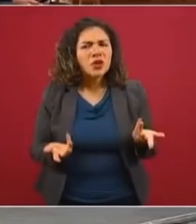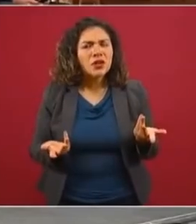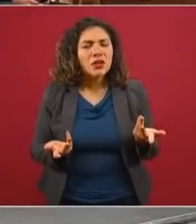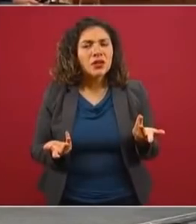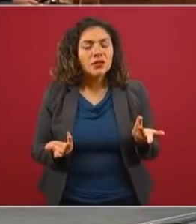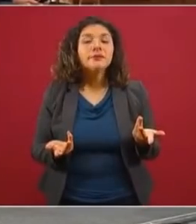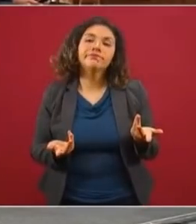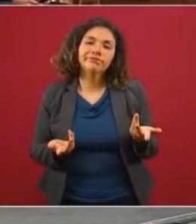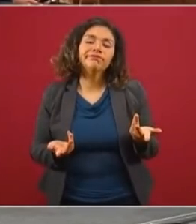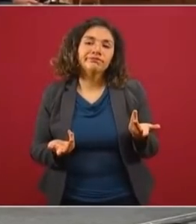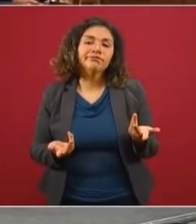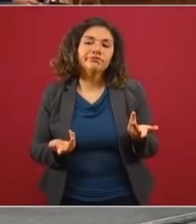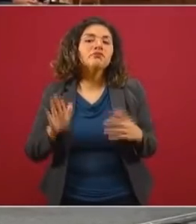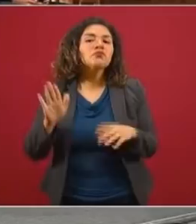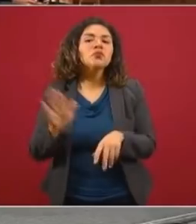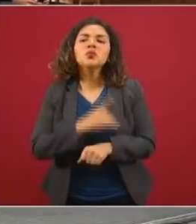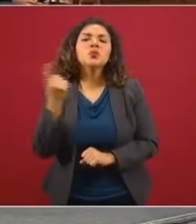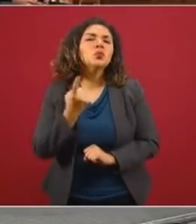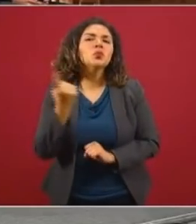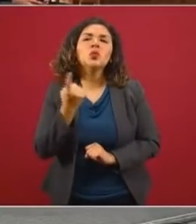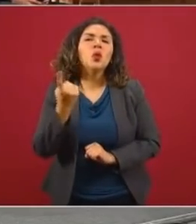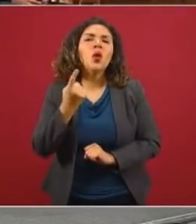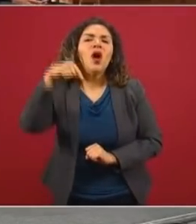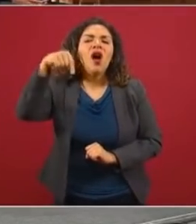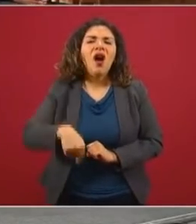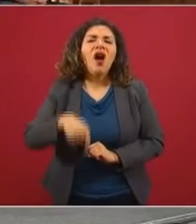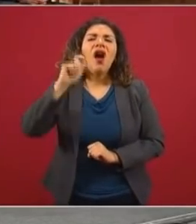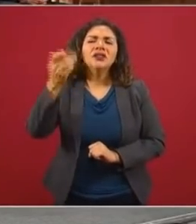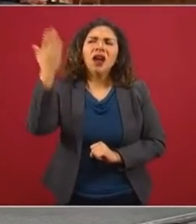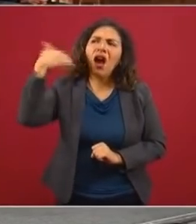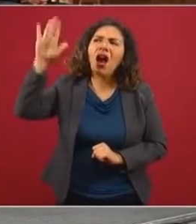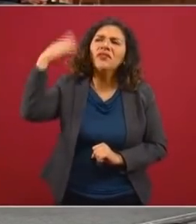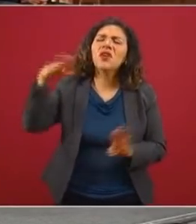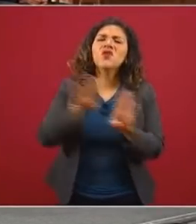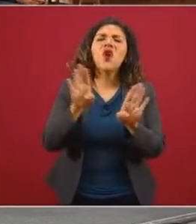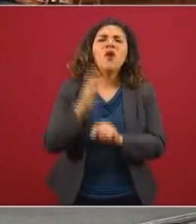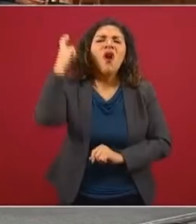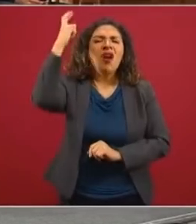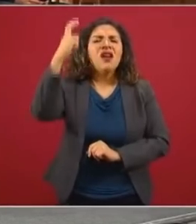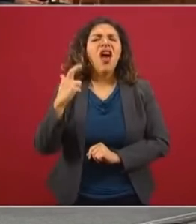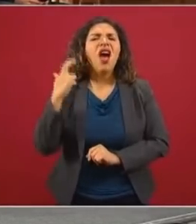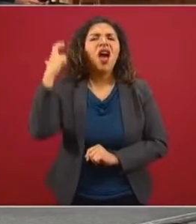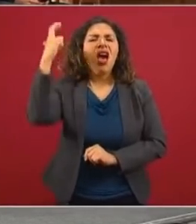Porque era el reino del neoliberalismo,